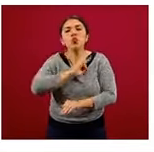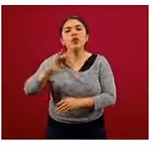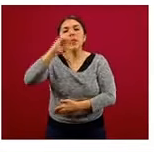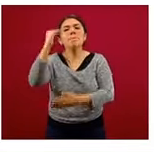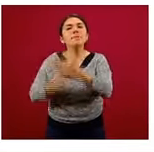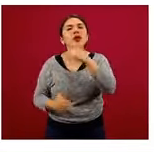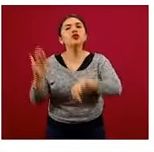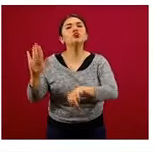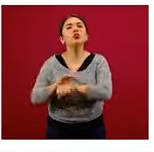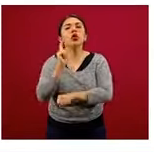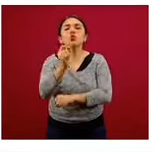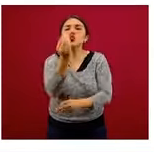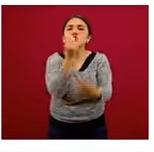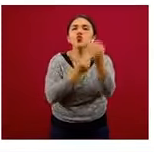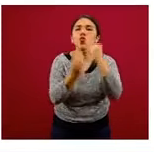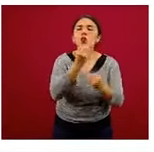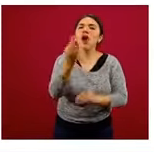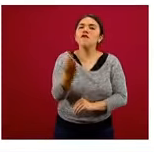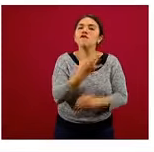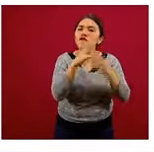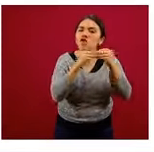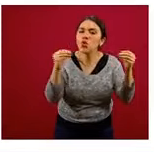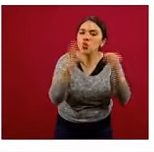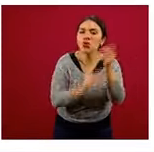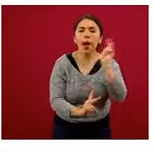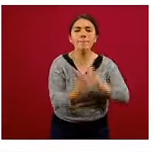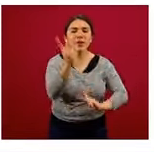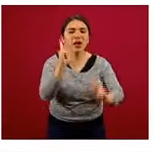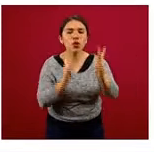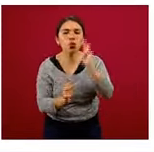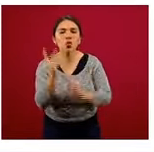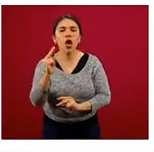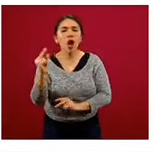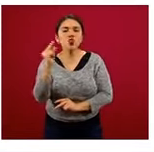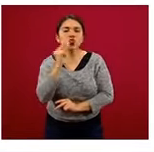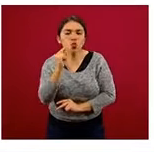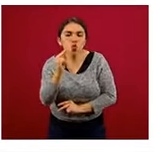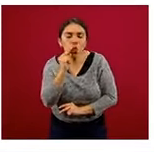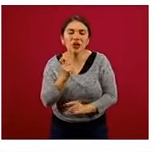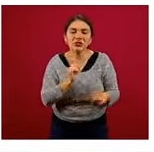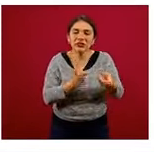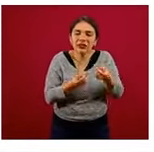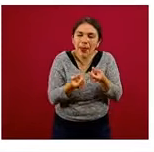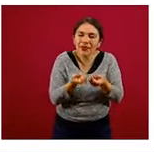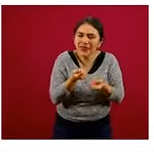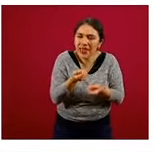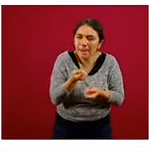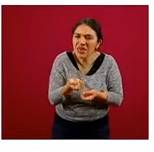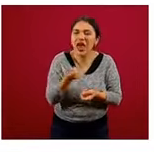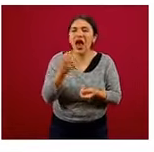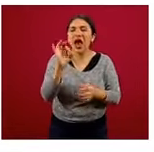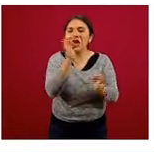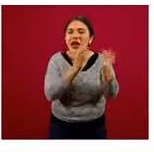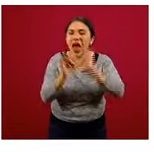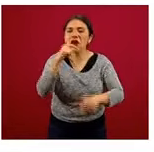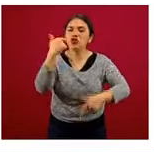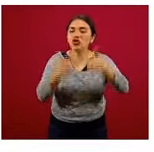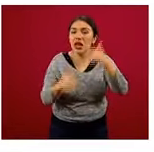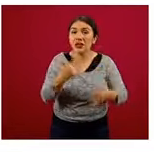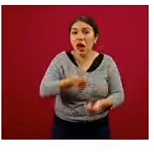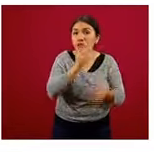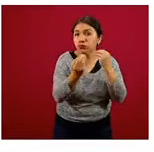como resultado del consumo de frutas, vegetales, nueces y semillas, granos enteros y leche.